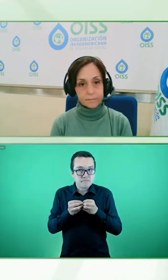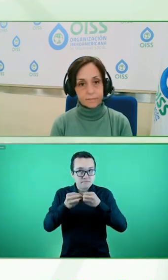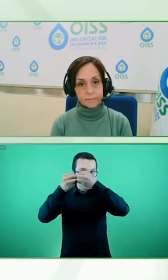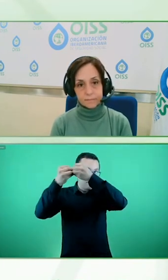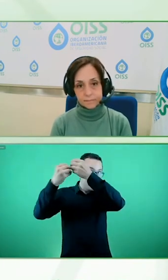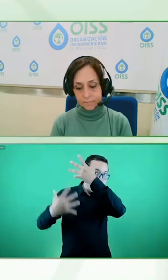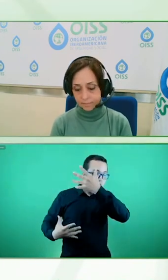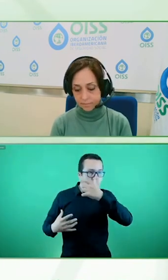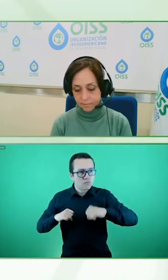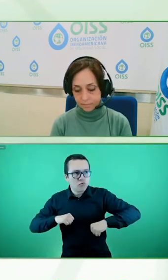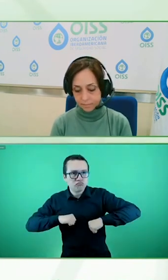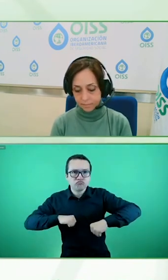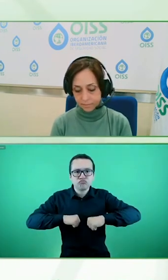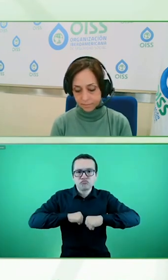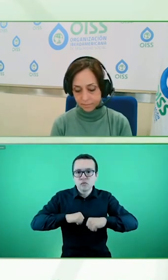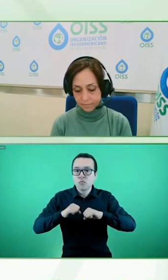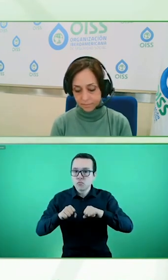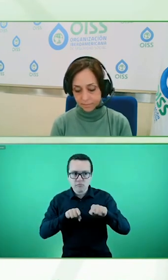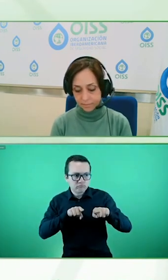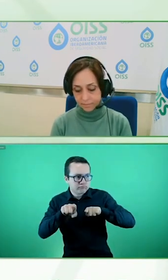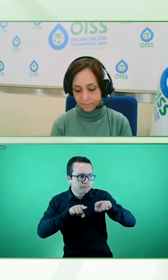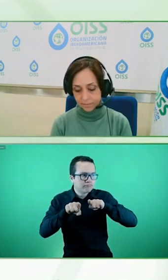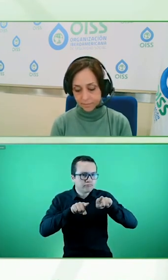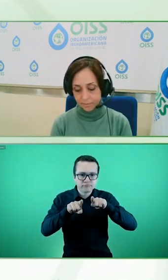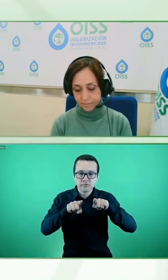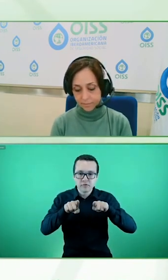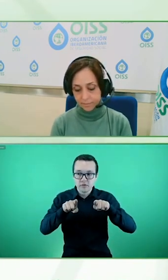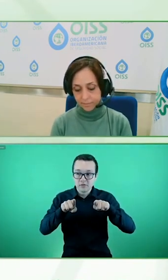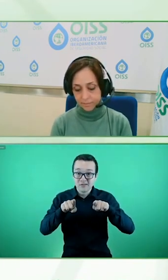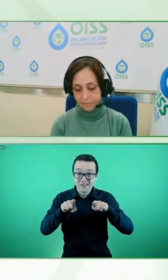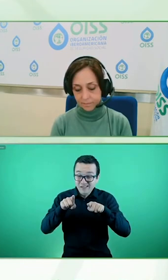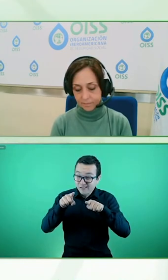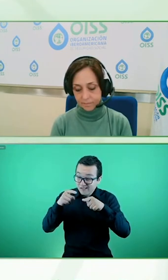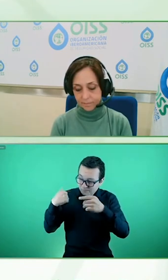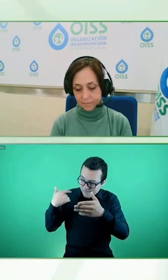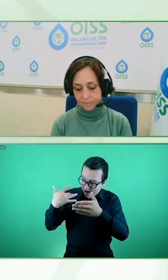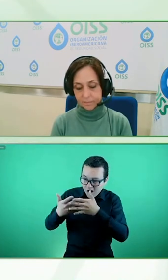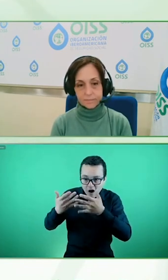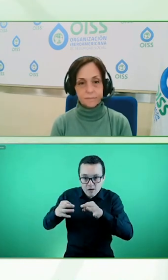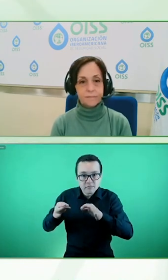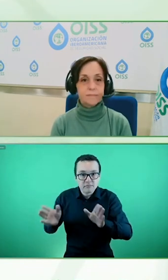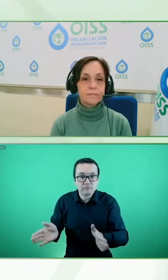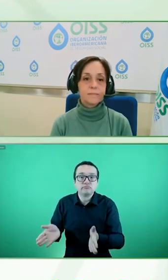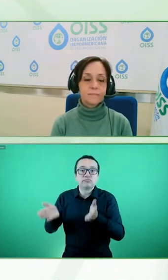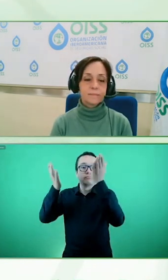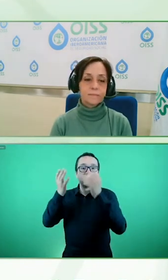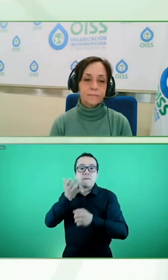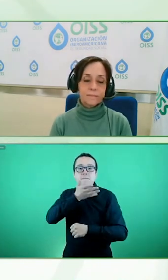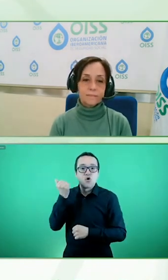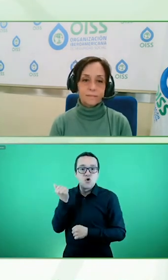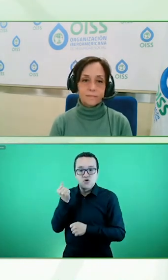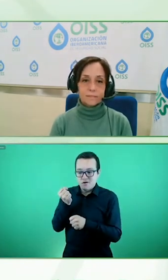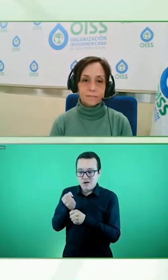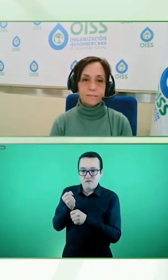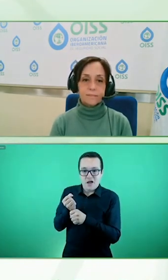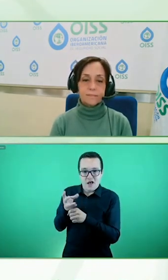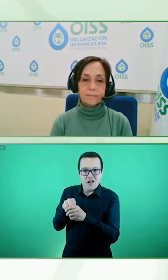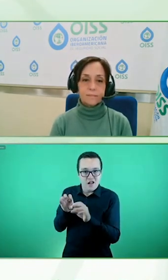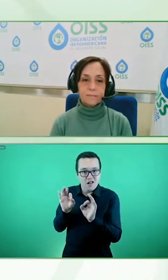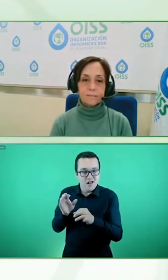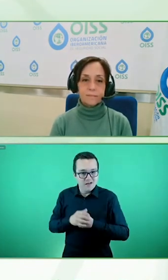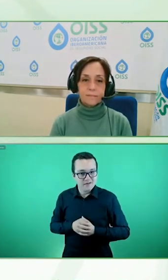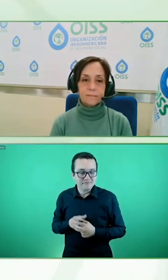mejor en el mercado laboral. Y nosotros en la red mundial tratamos de facilitar